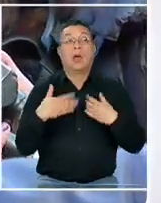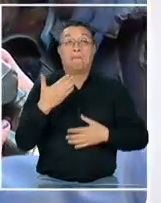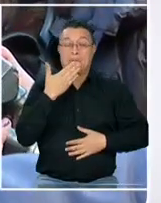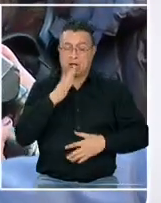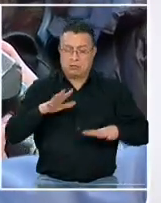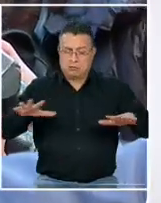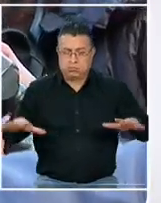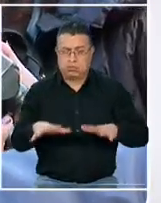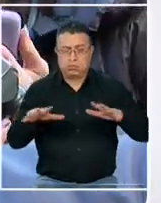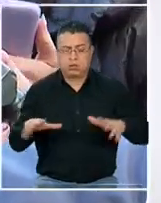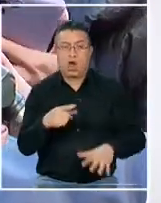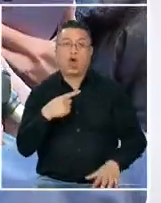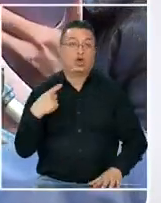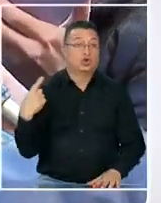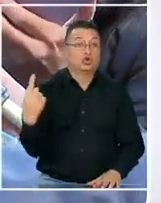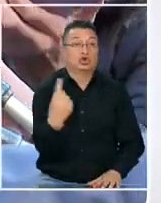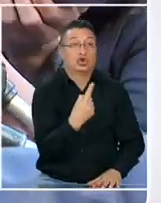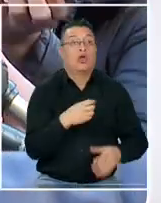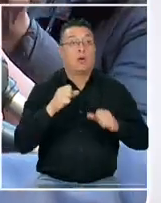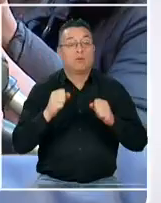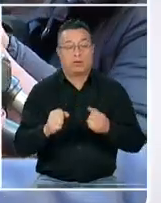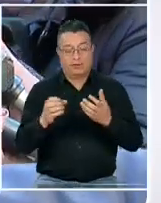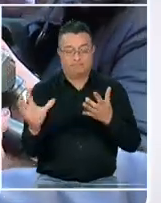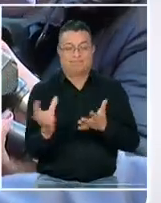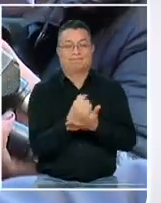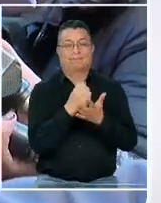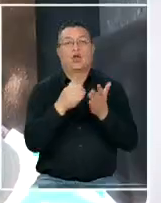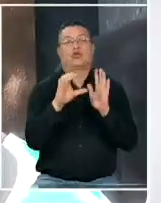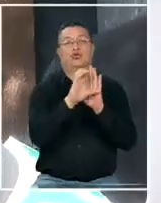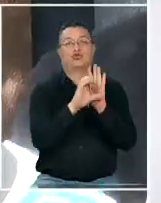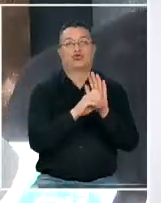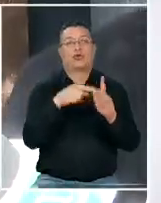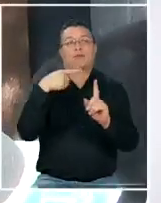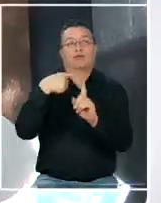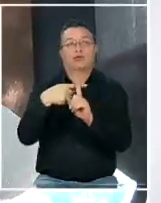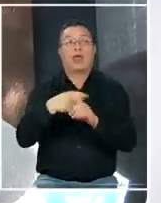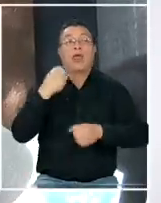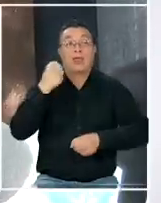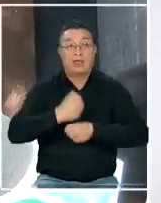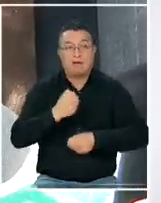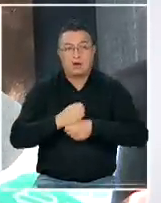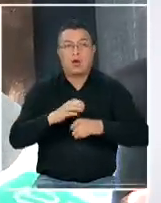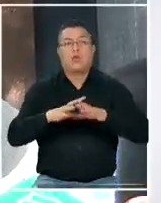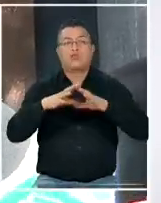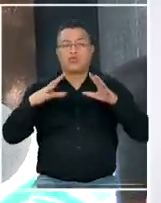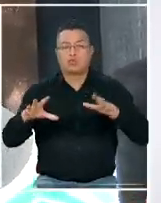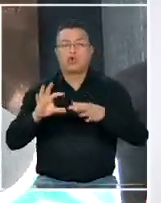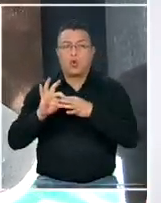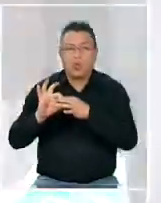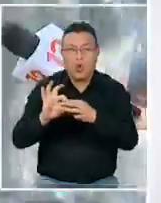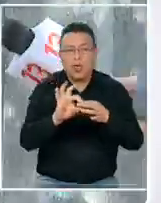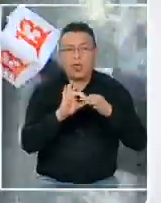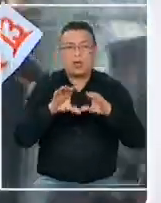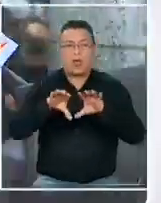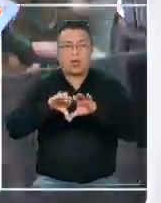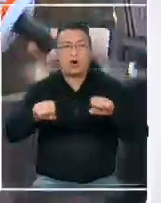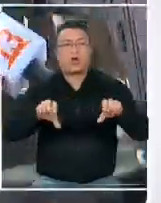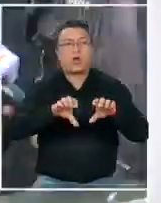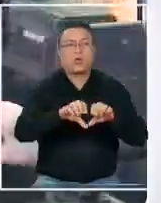mejor esfuerzo y para que todas las fuerzas podamos sacar una constitución provechosa adelante. Tenemos que trabajar en base a muchos unidades, muchos acuerdos.